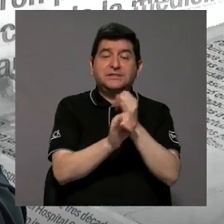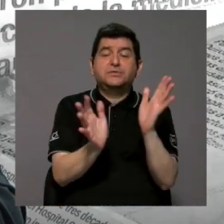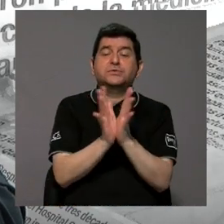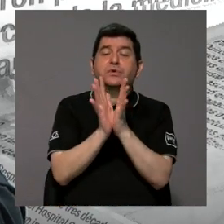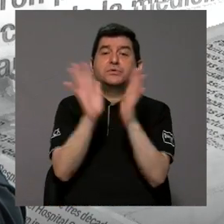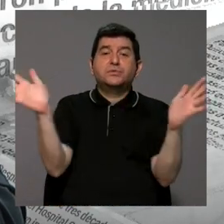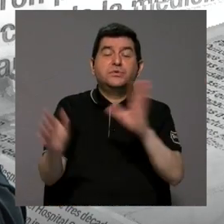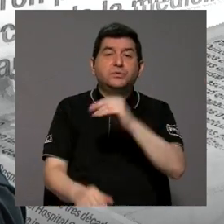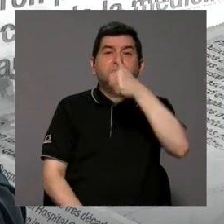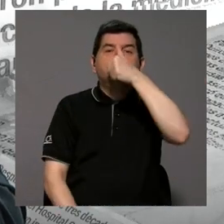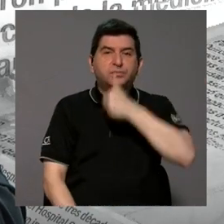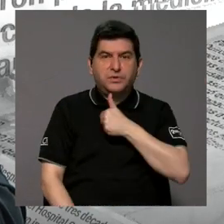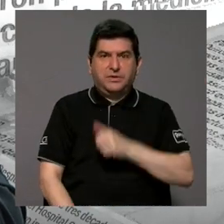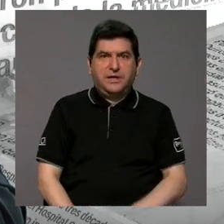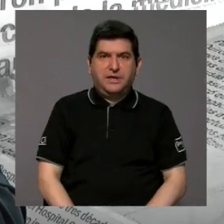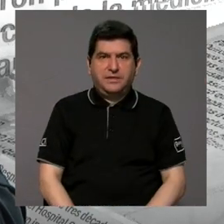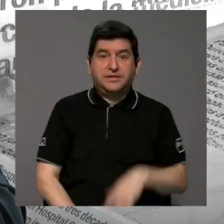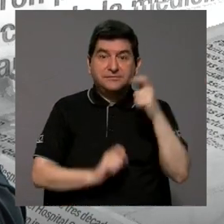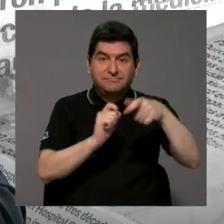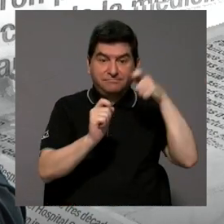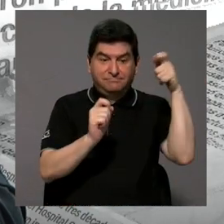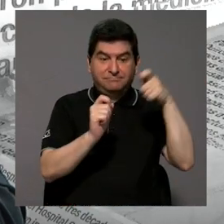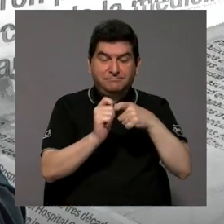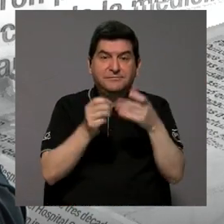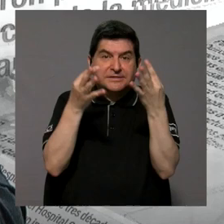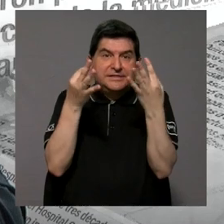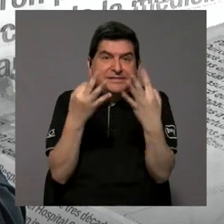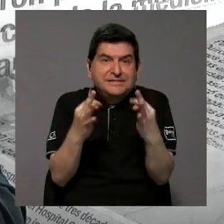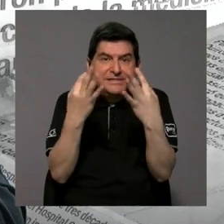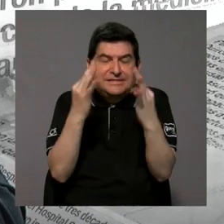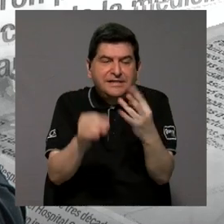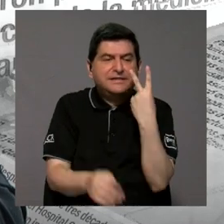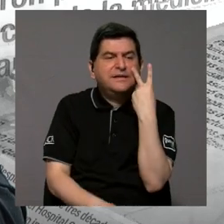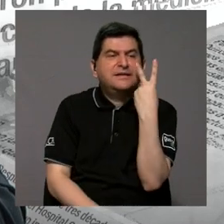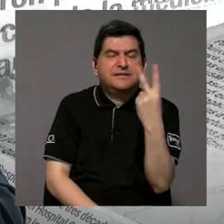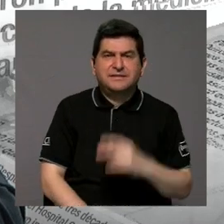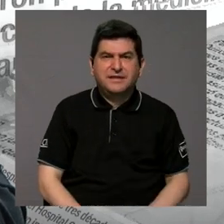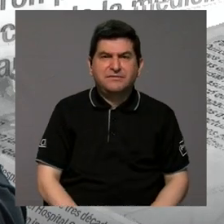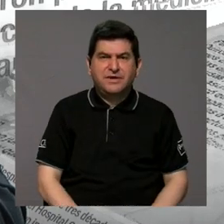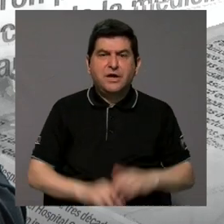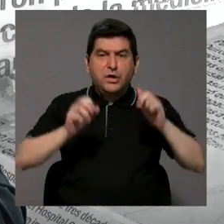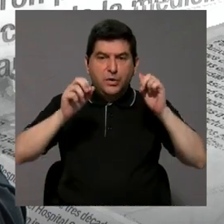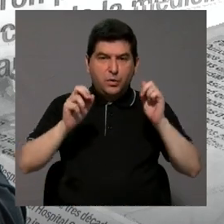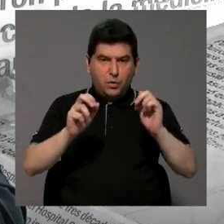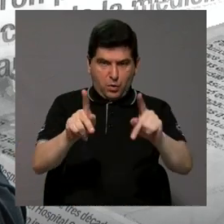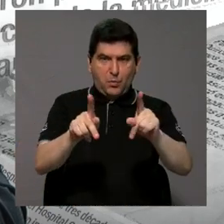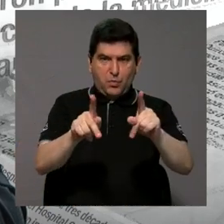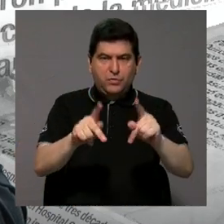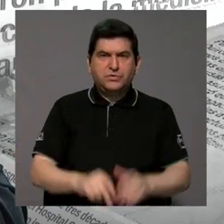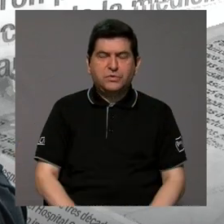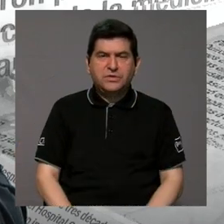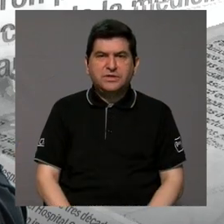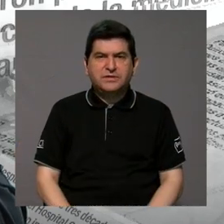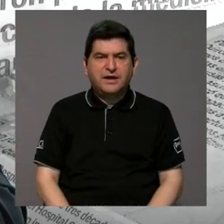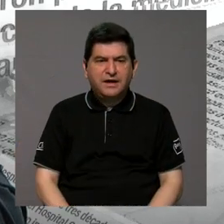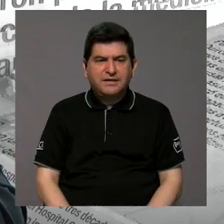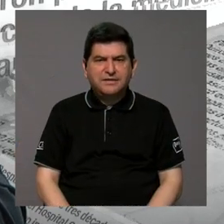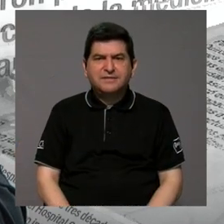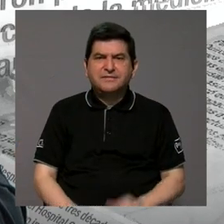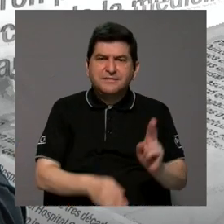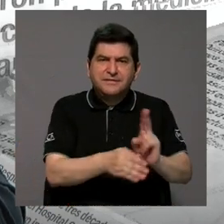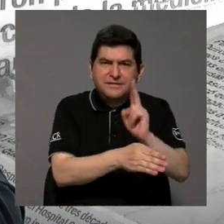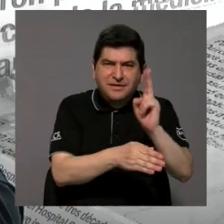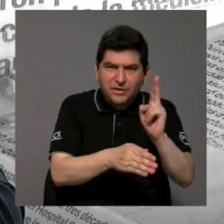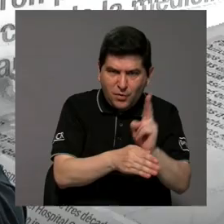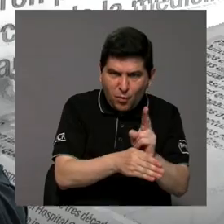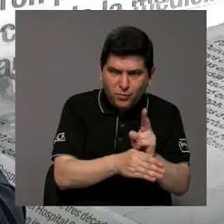públicas y privadas para precisamente ver cuáles podrían ser las posibles canalizaciones que se le